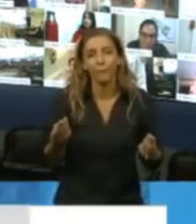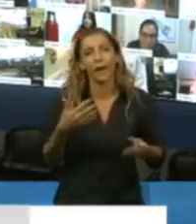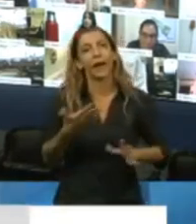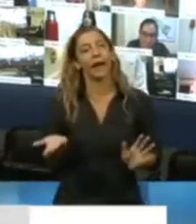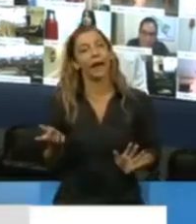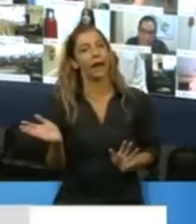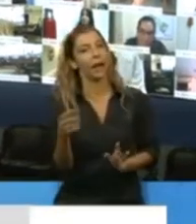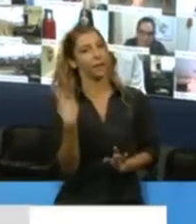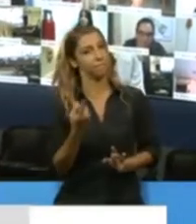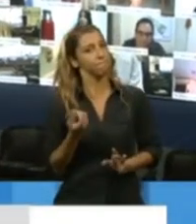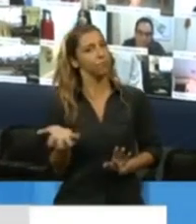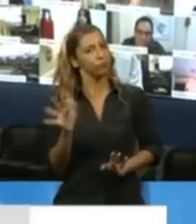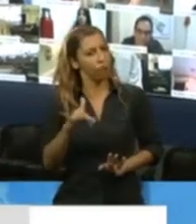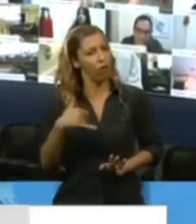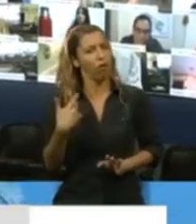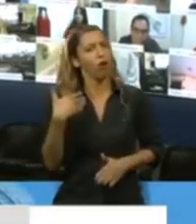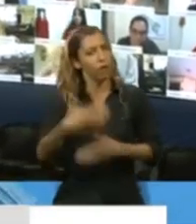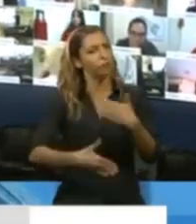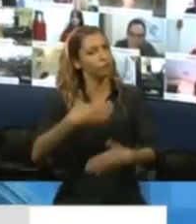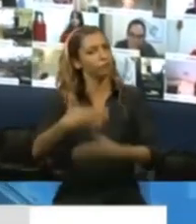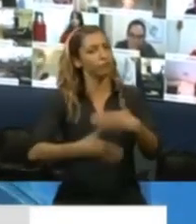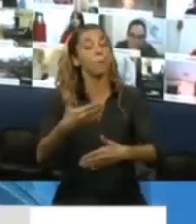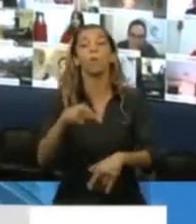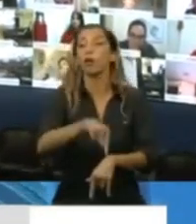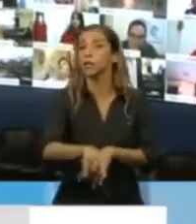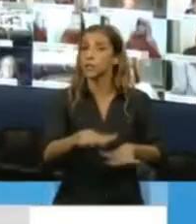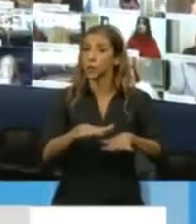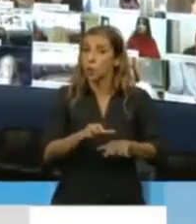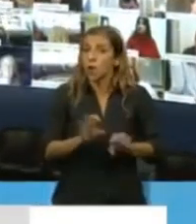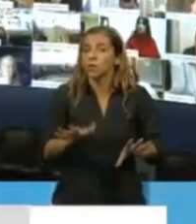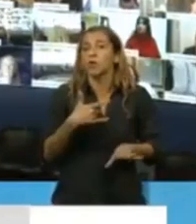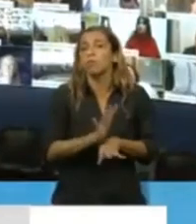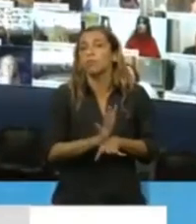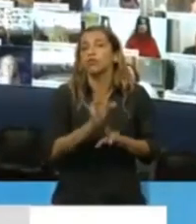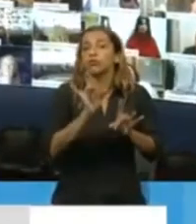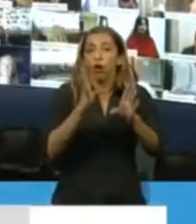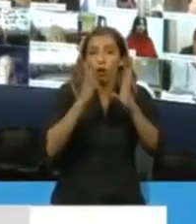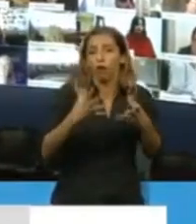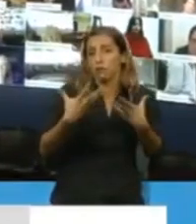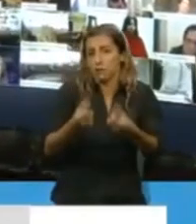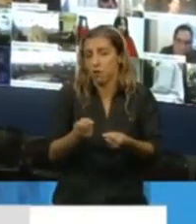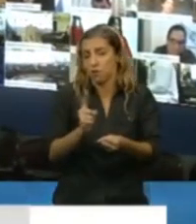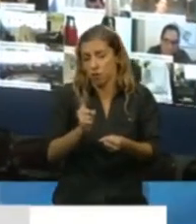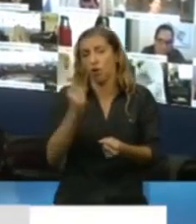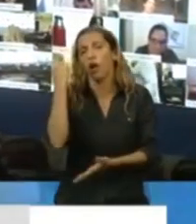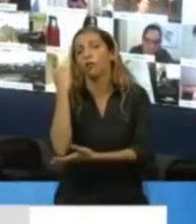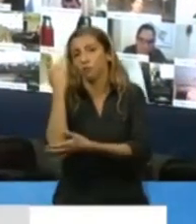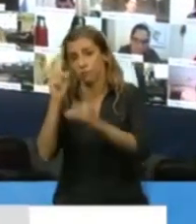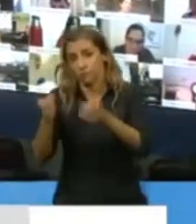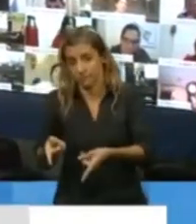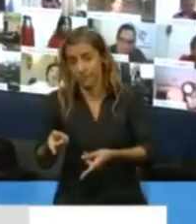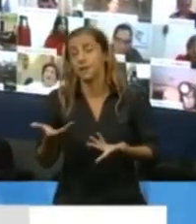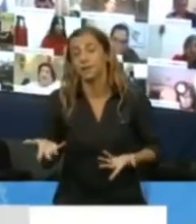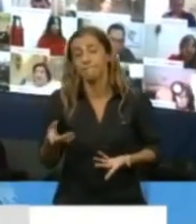adelante una crisis que no solamente es sanitaria, sino también económica. Y que requiere, presidente, el